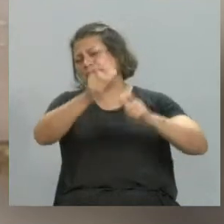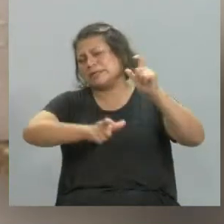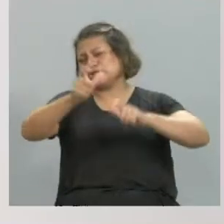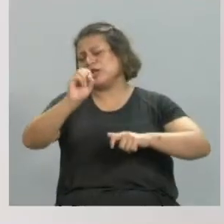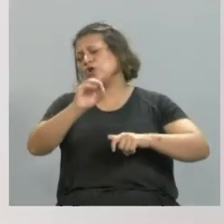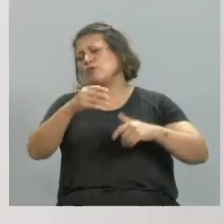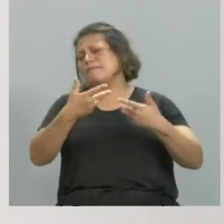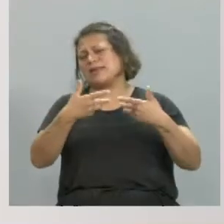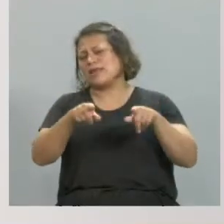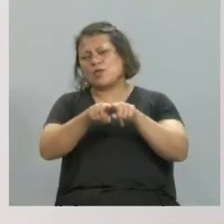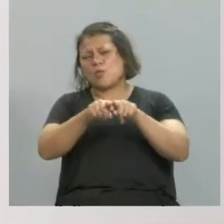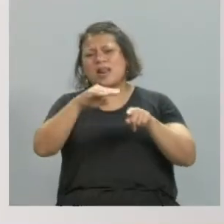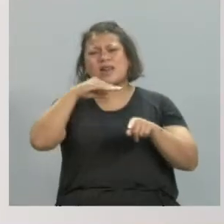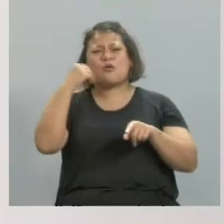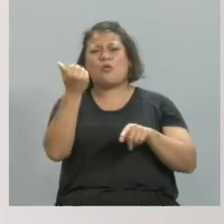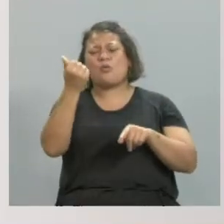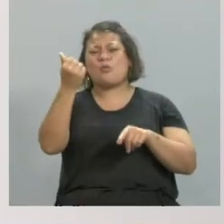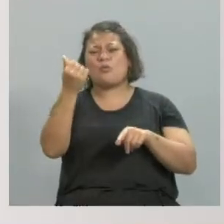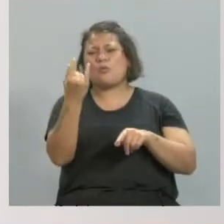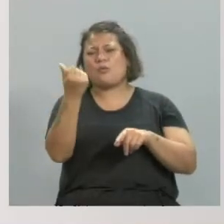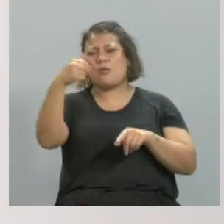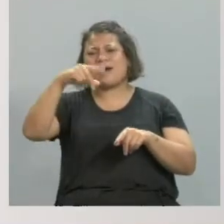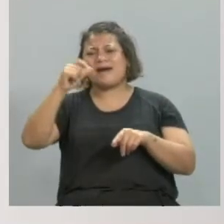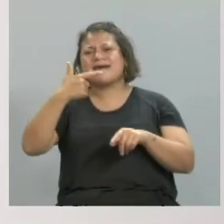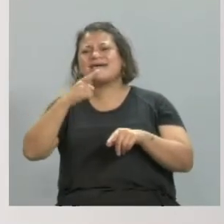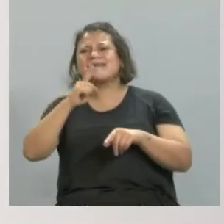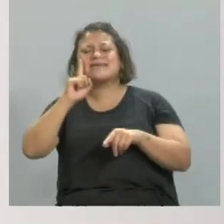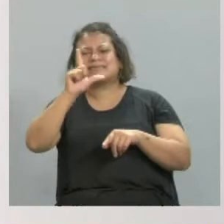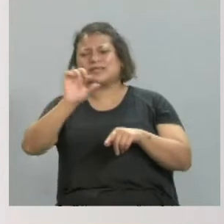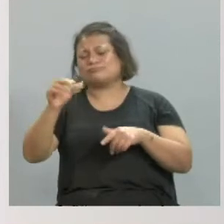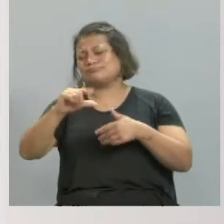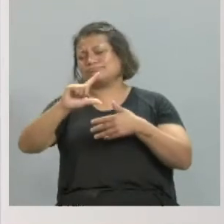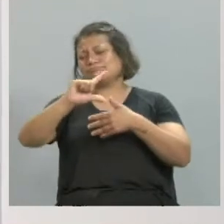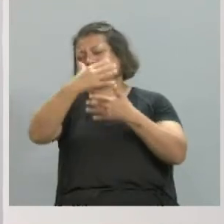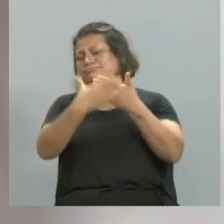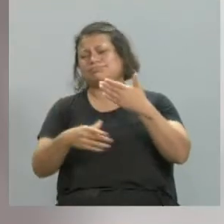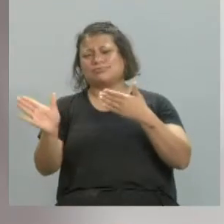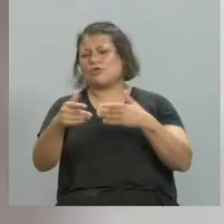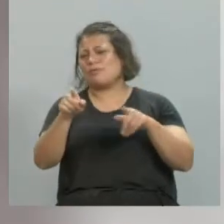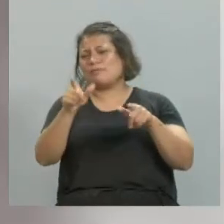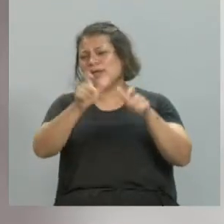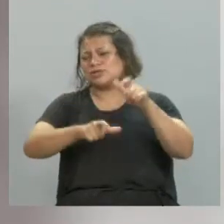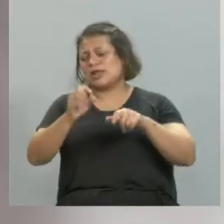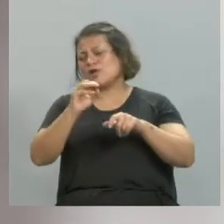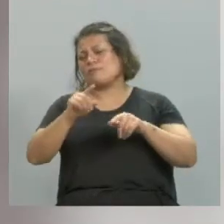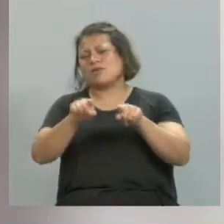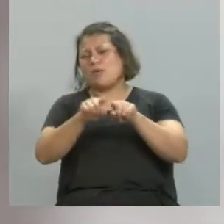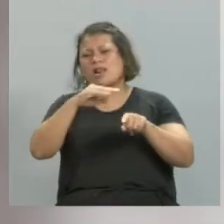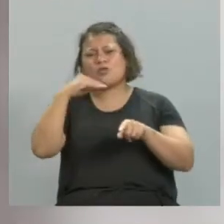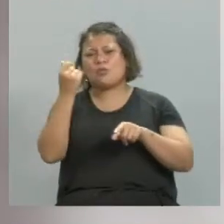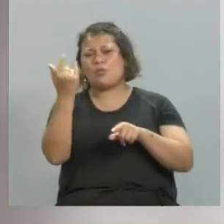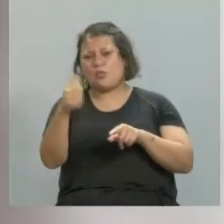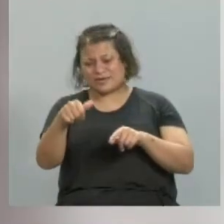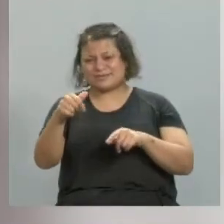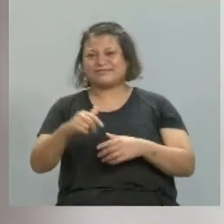cinco guiones bajos, calculo. Latinoamérica. Maldita Latinoamérica. Por eso tantos guiones bajos. Sí. No, te entendés.